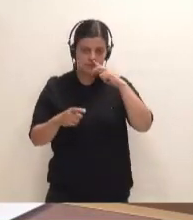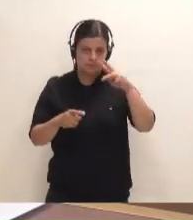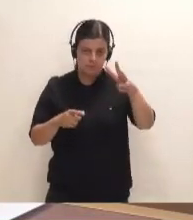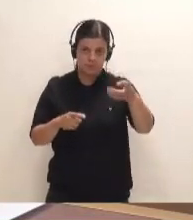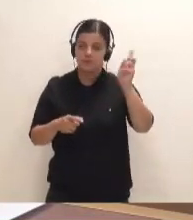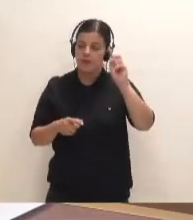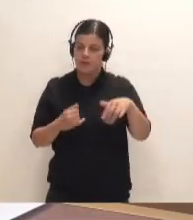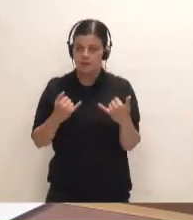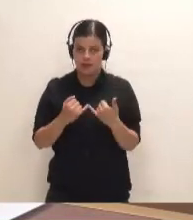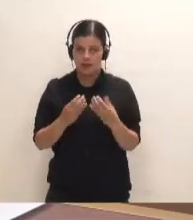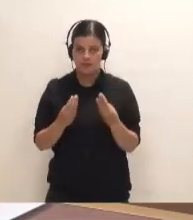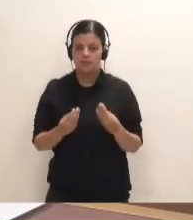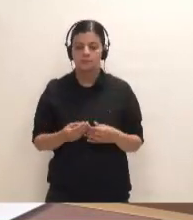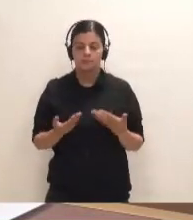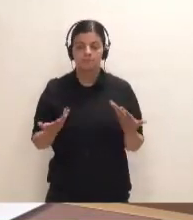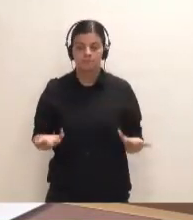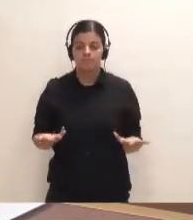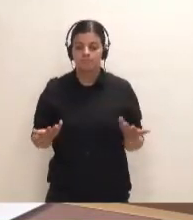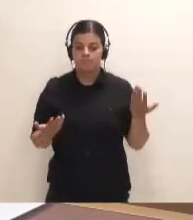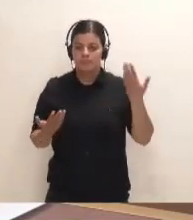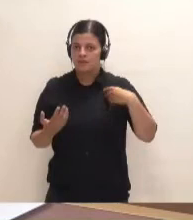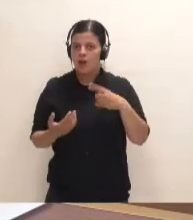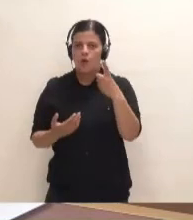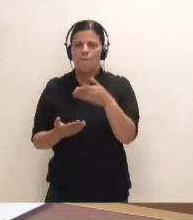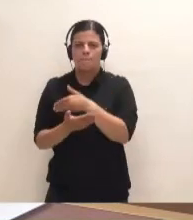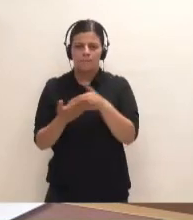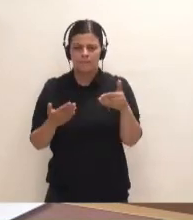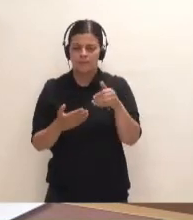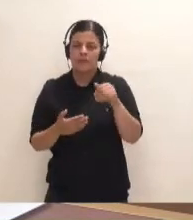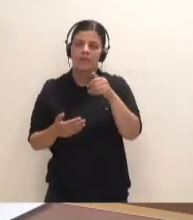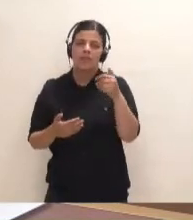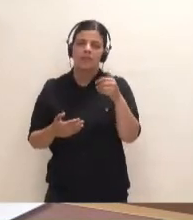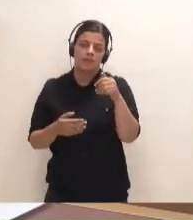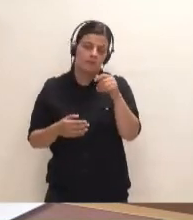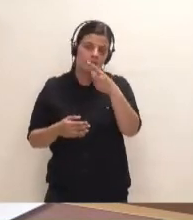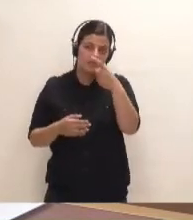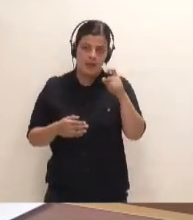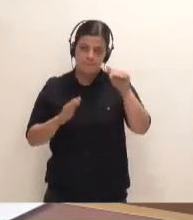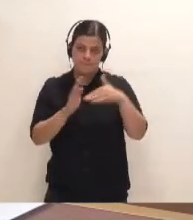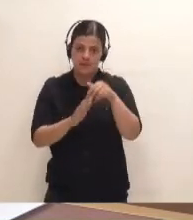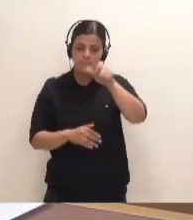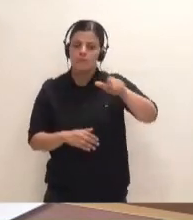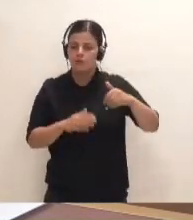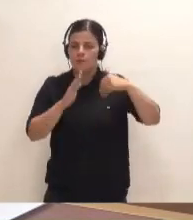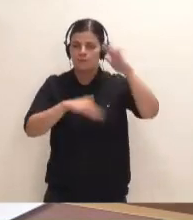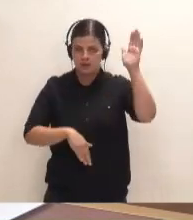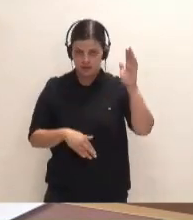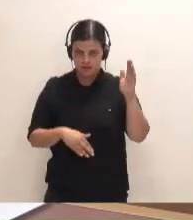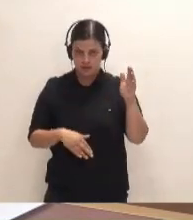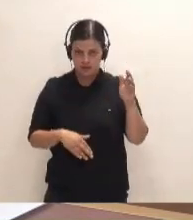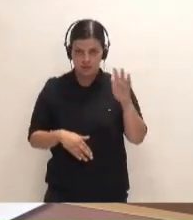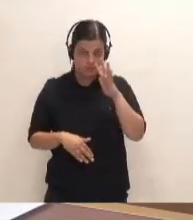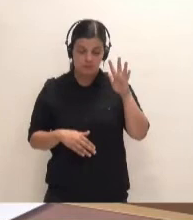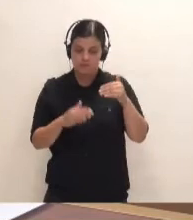población de Tenerife, superando largamente el 1.100.000 habitantes en pocos años. Es un factor que debemos evaluar